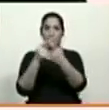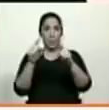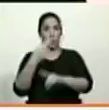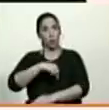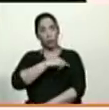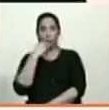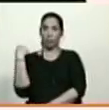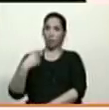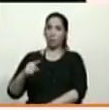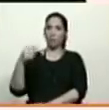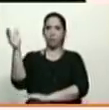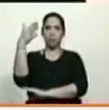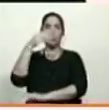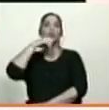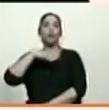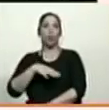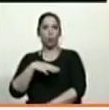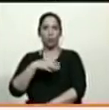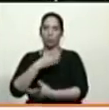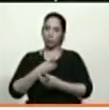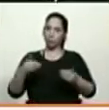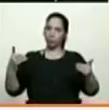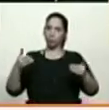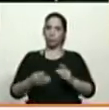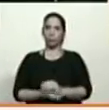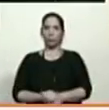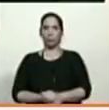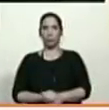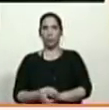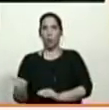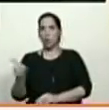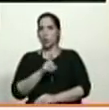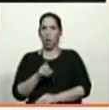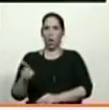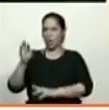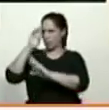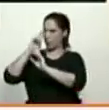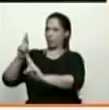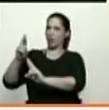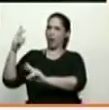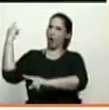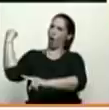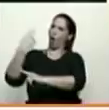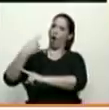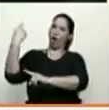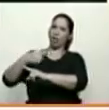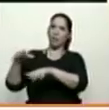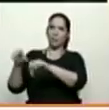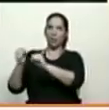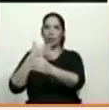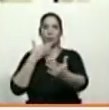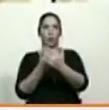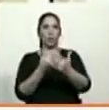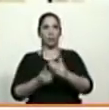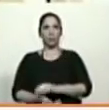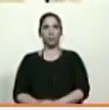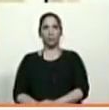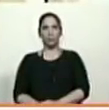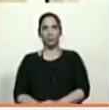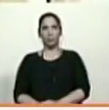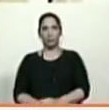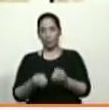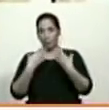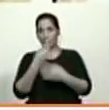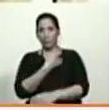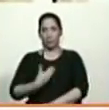tenemos la bandera histórica de la dignidad y de no acatar órdenes de imperio alguno muchísimas gracias el presidente ejecutivo